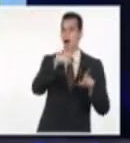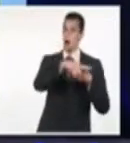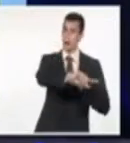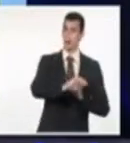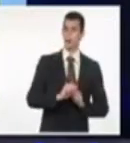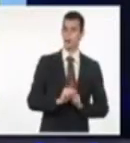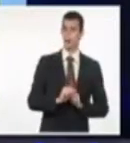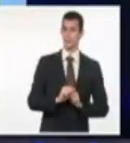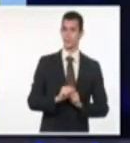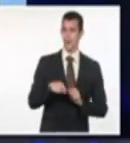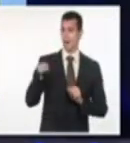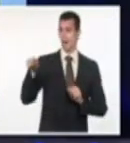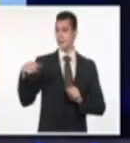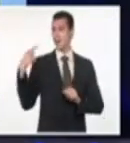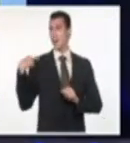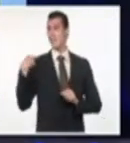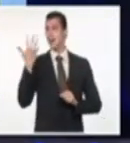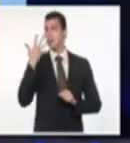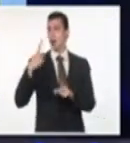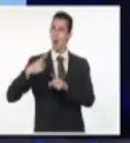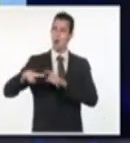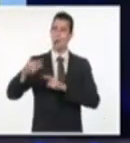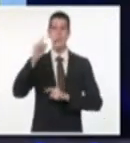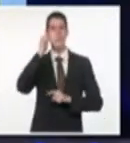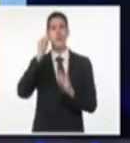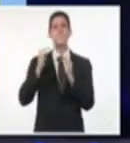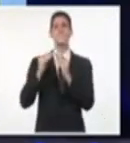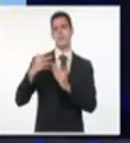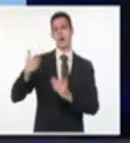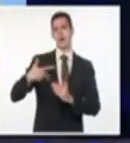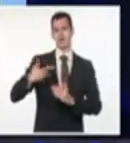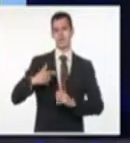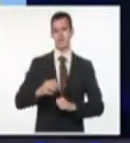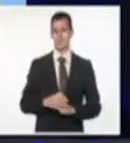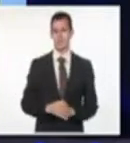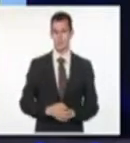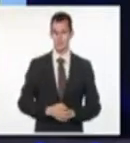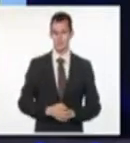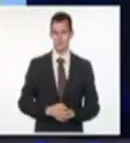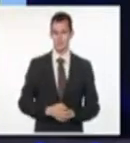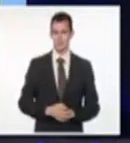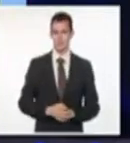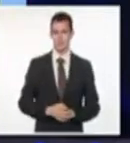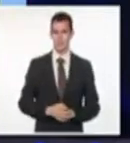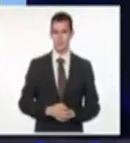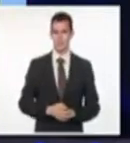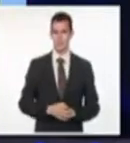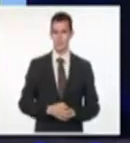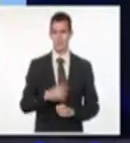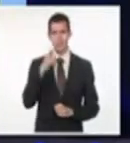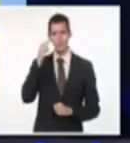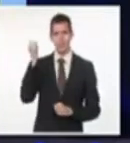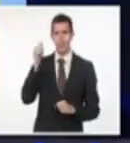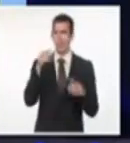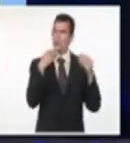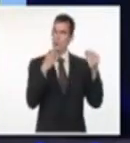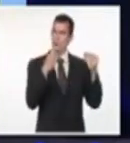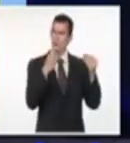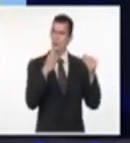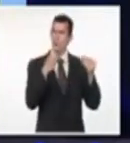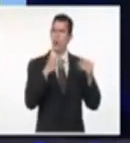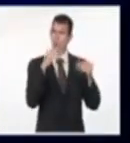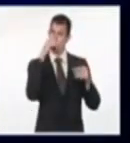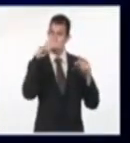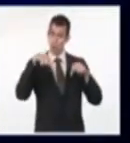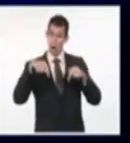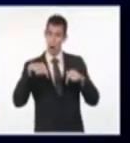madrina. Este documento es el más reciente. Pero miren, no es el único. Vengan conmigo, les voy a regalar, les voy a obsequiar